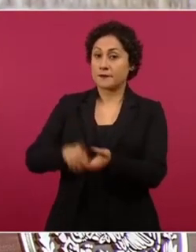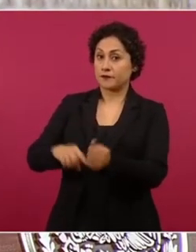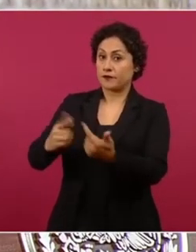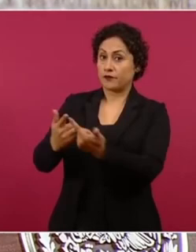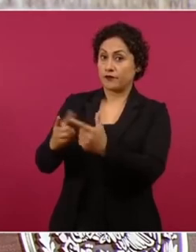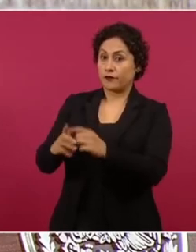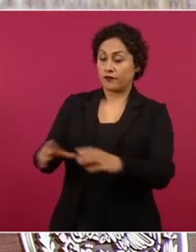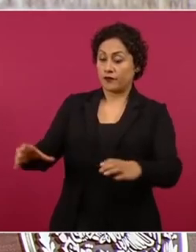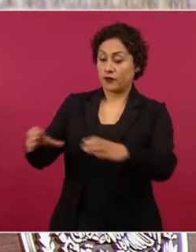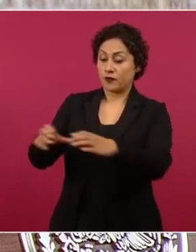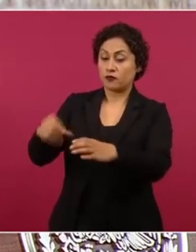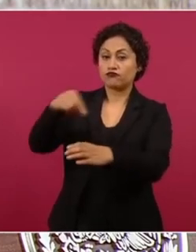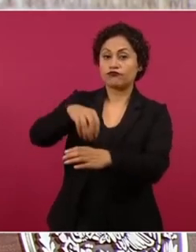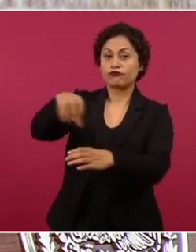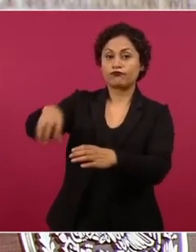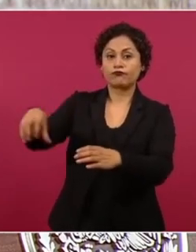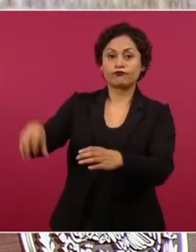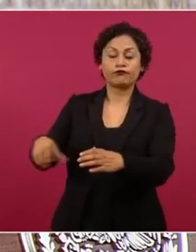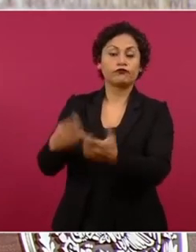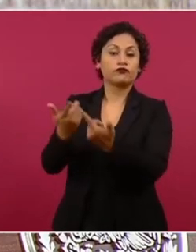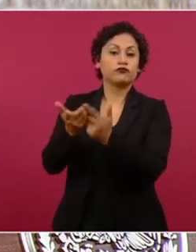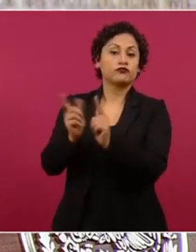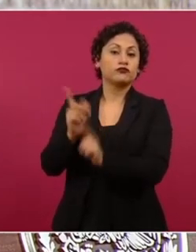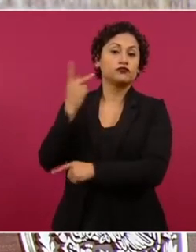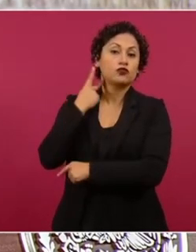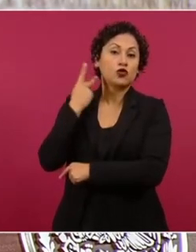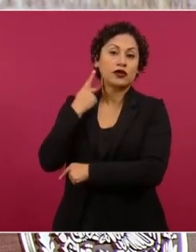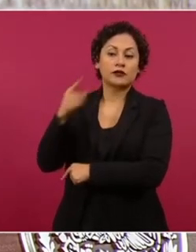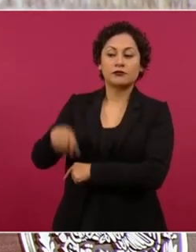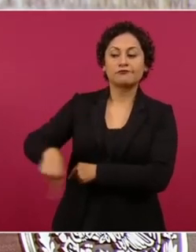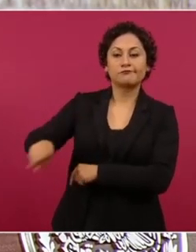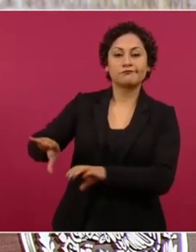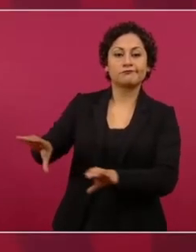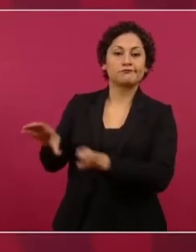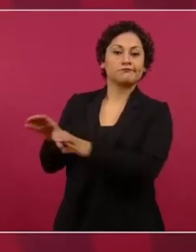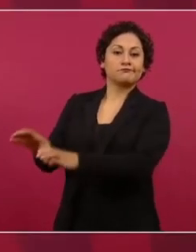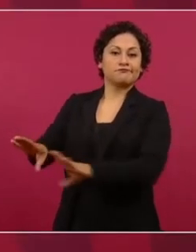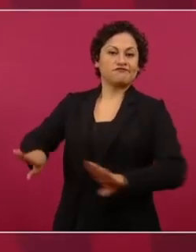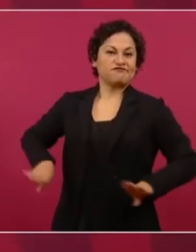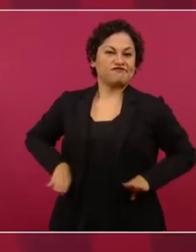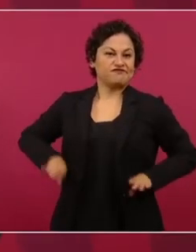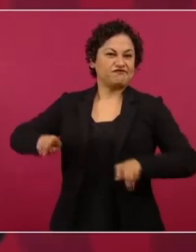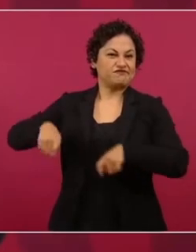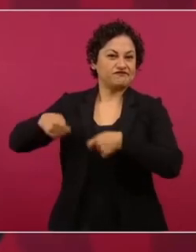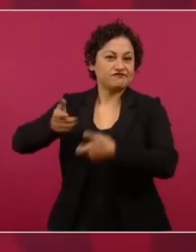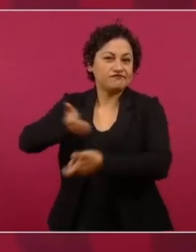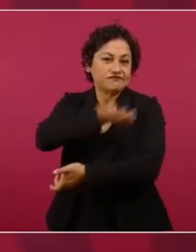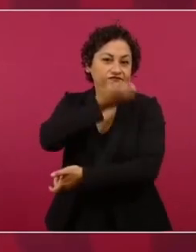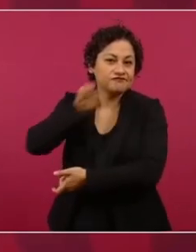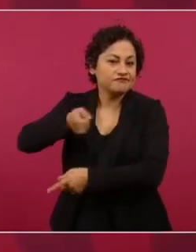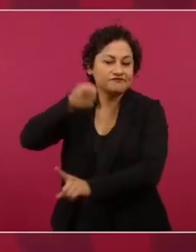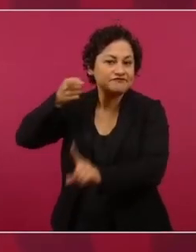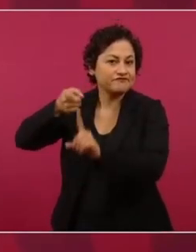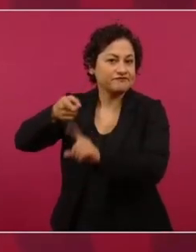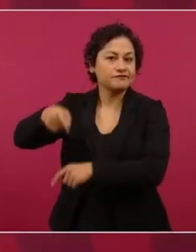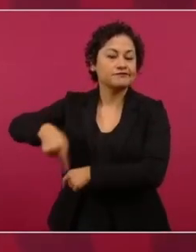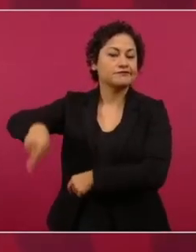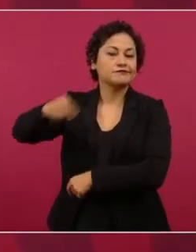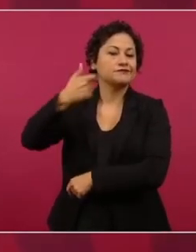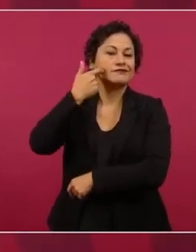el bloque conservador, no quiere